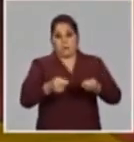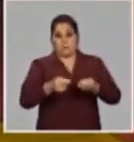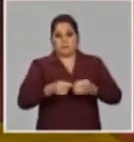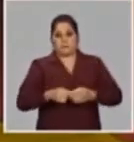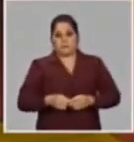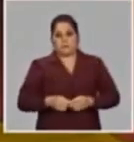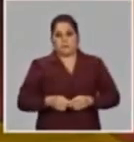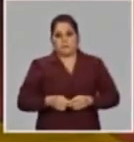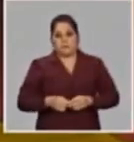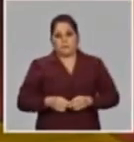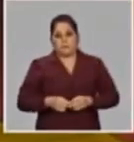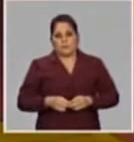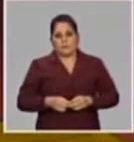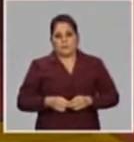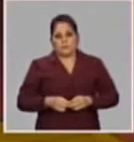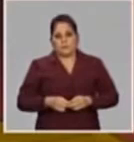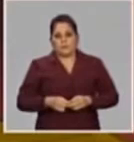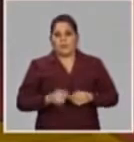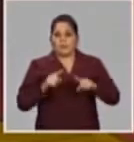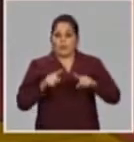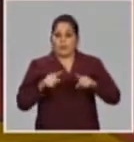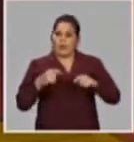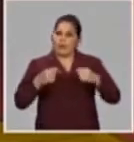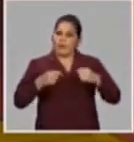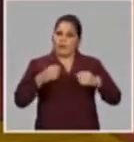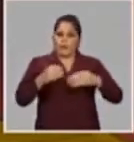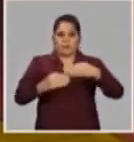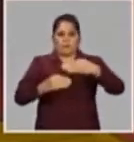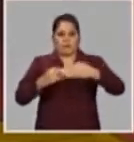con los procesos inflacionarios.